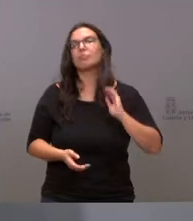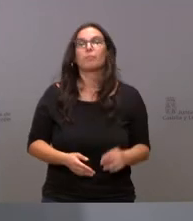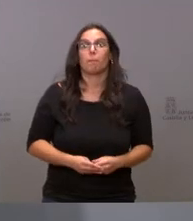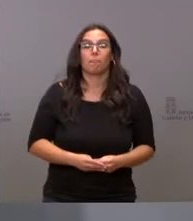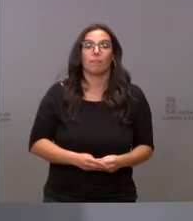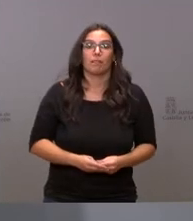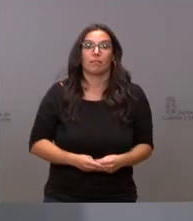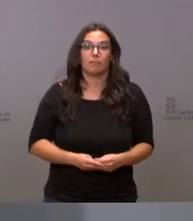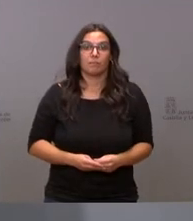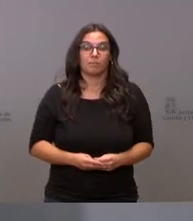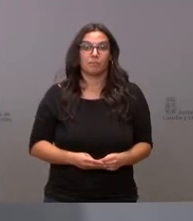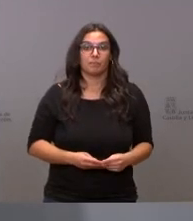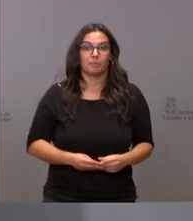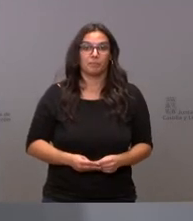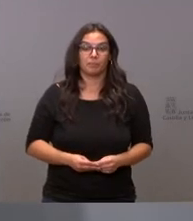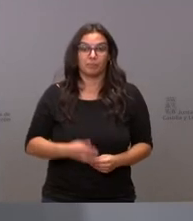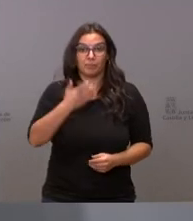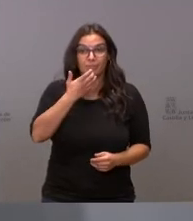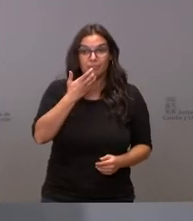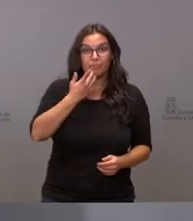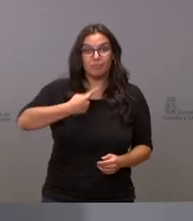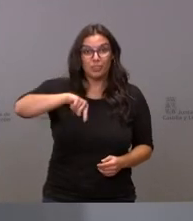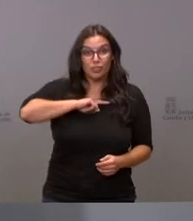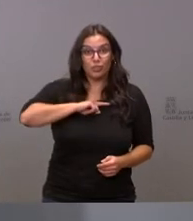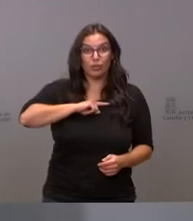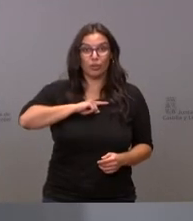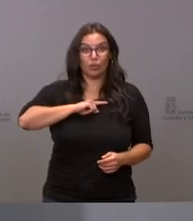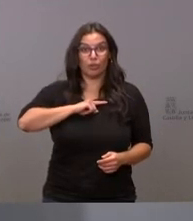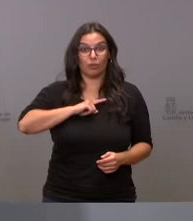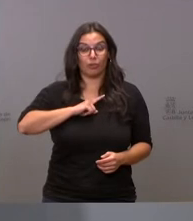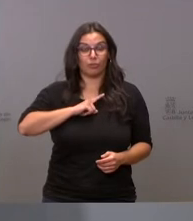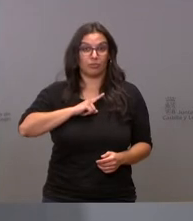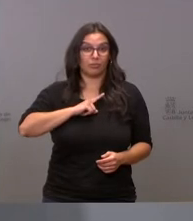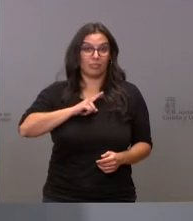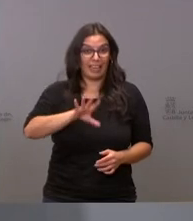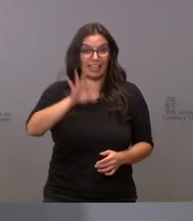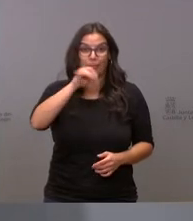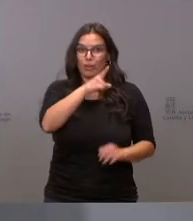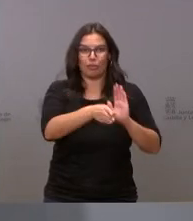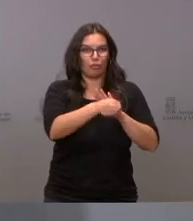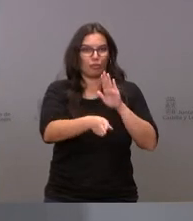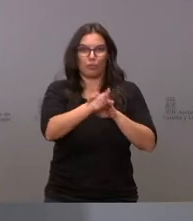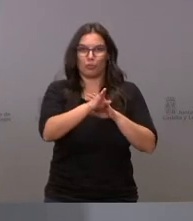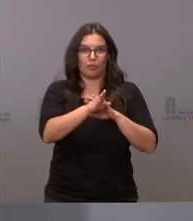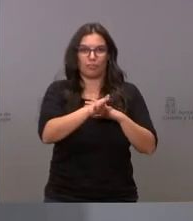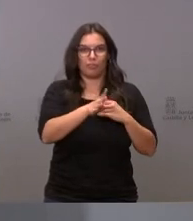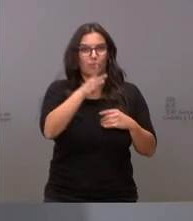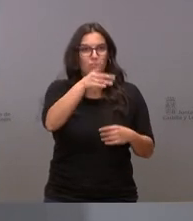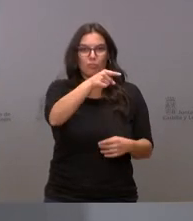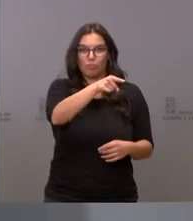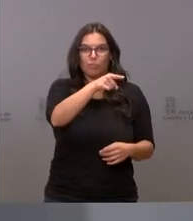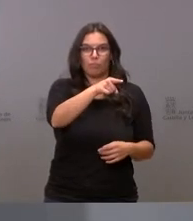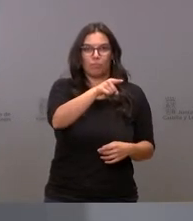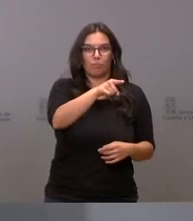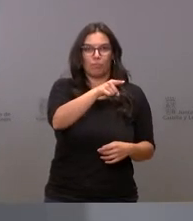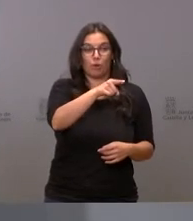nosotros hubiera sido desde luego el doctor montero continuaría ejerciendo sus funciones porque lo ha hecho de manera no muy